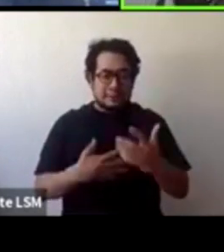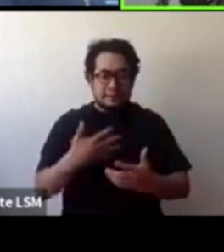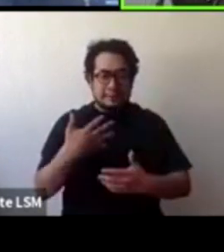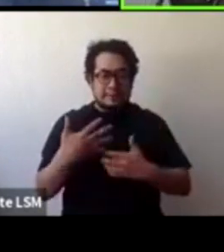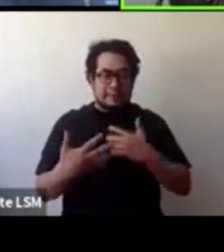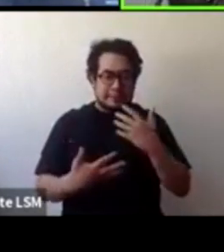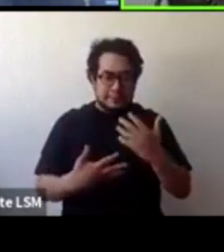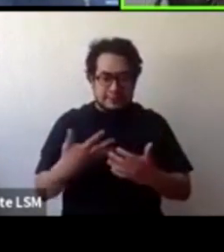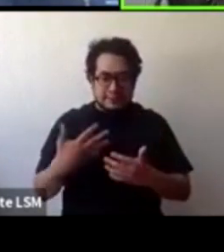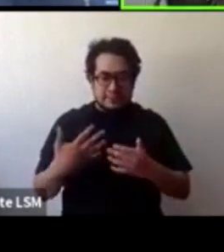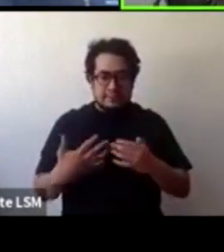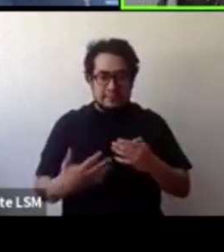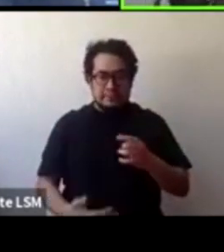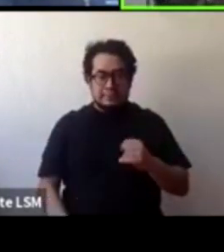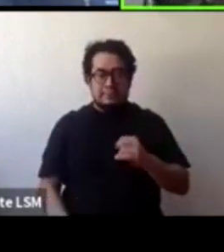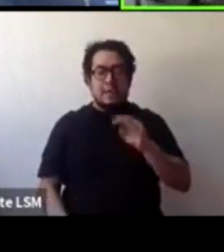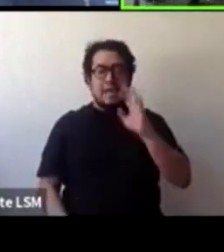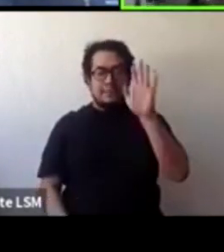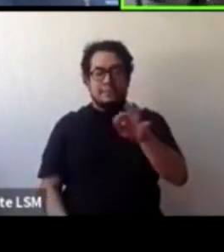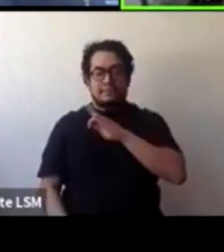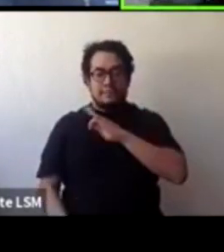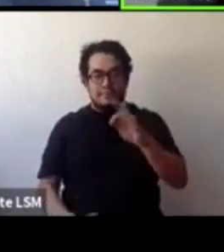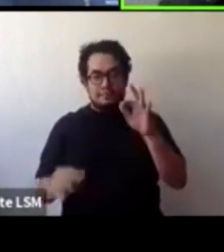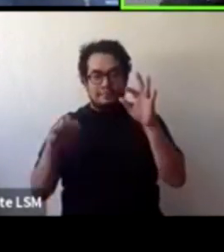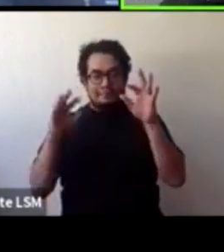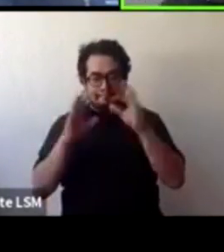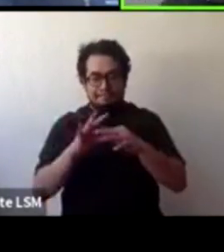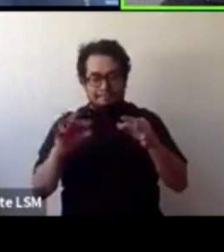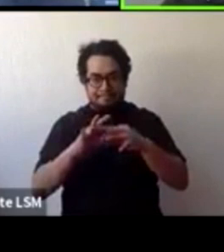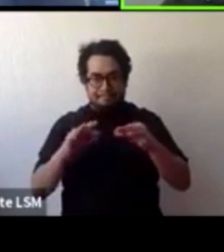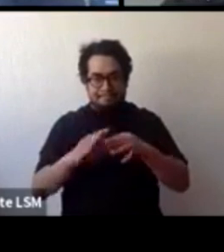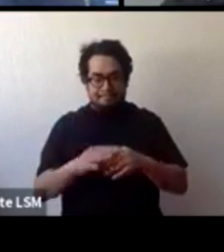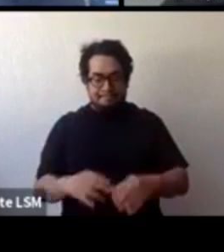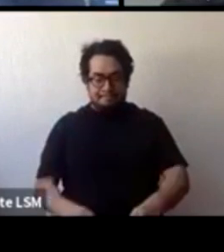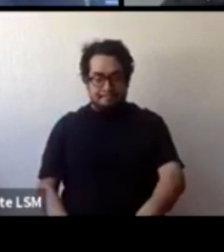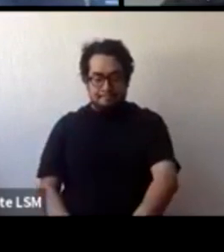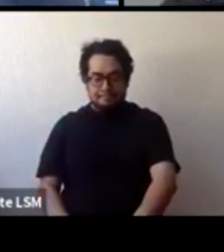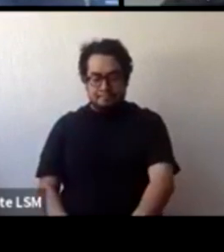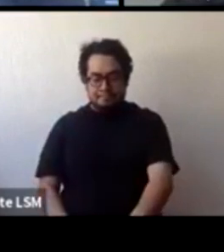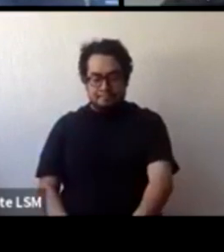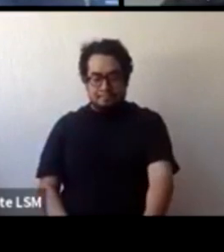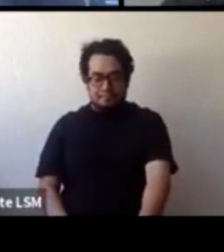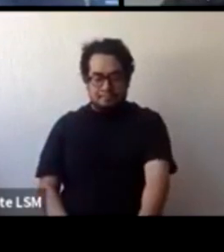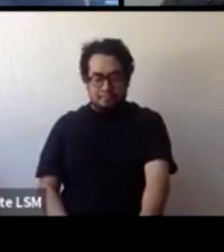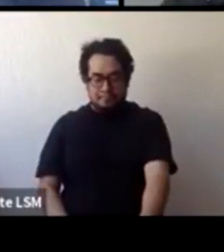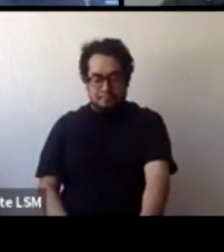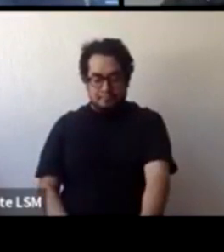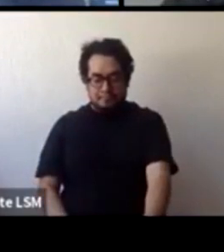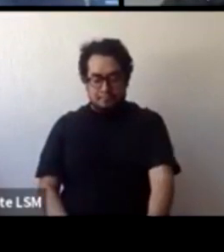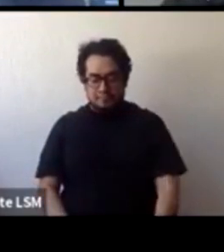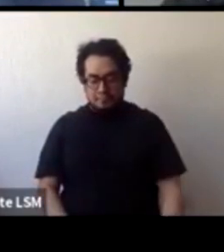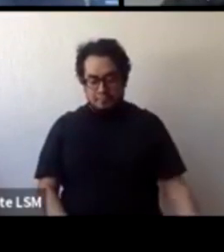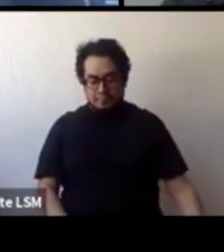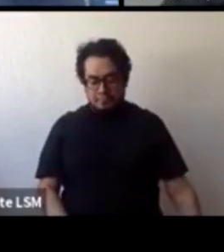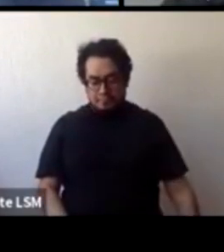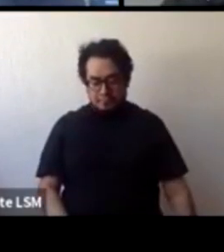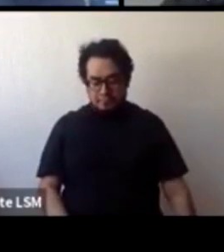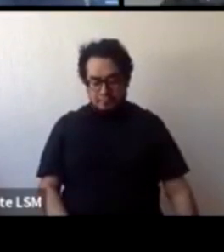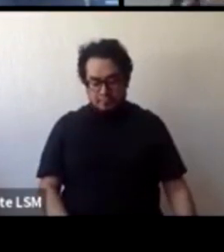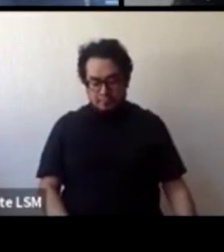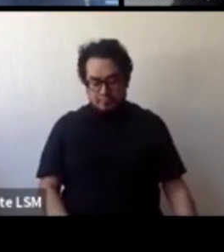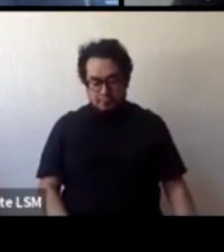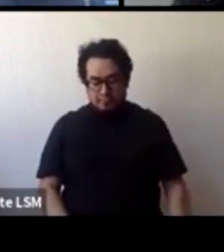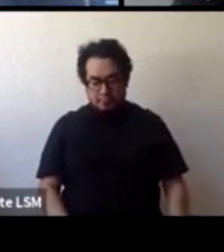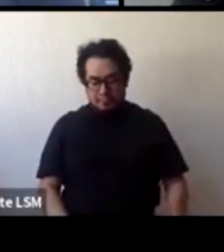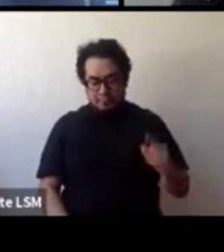supuesto la comunicación. puedo platicar. Adelante, Rosario, adelante. Mejor. Ajá. Mira, estamos en una comunidad